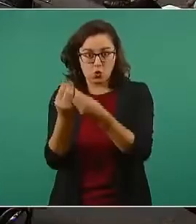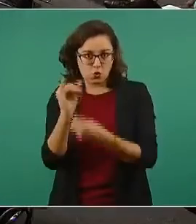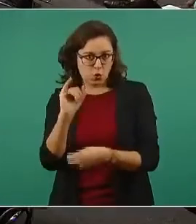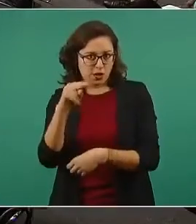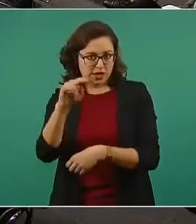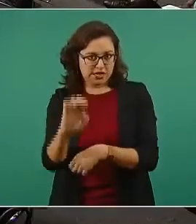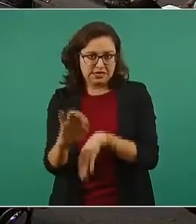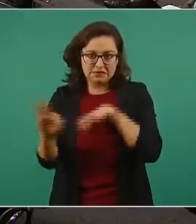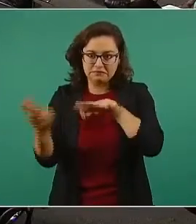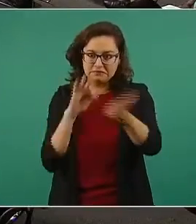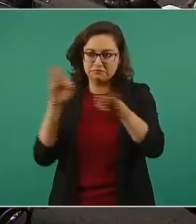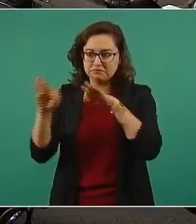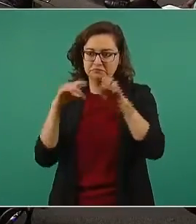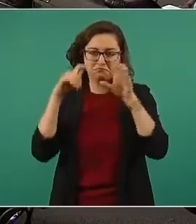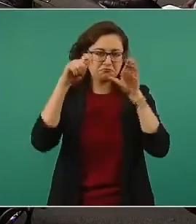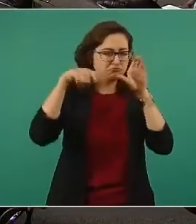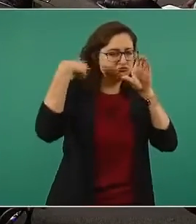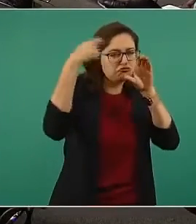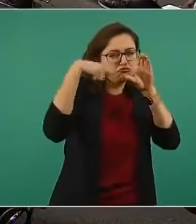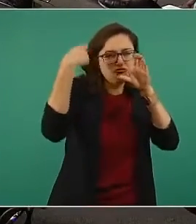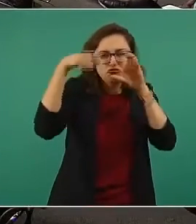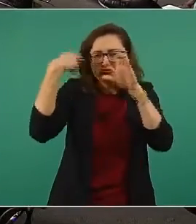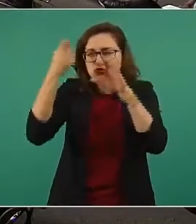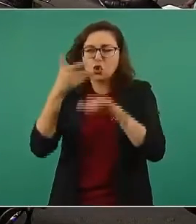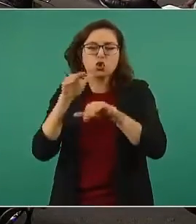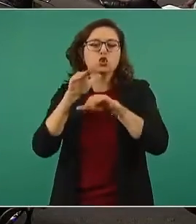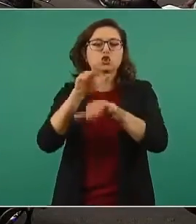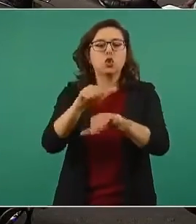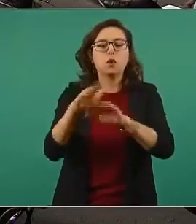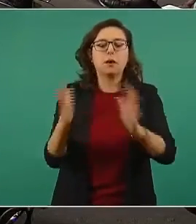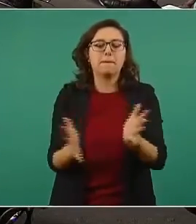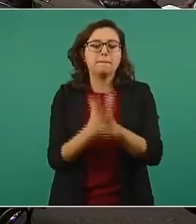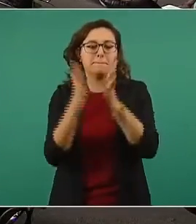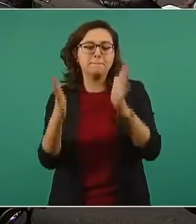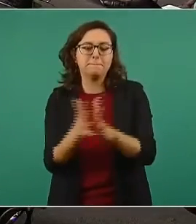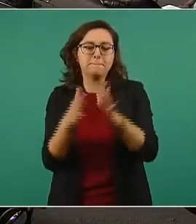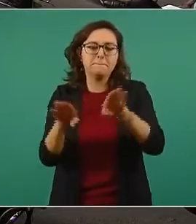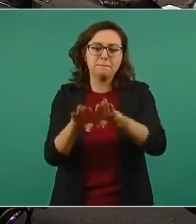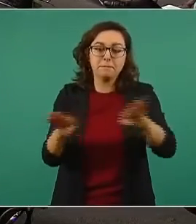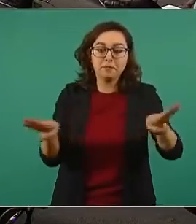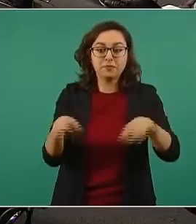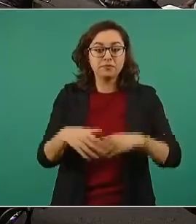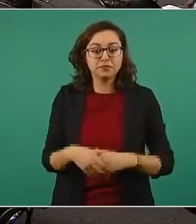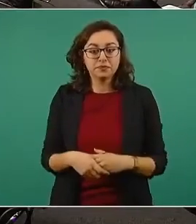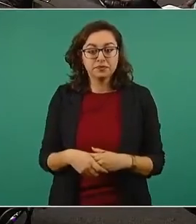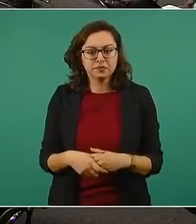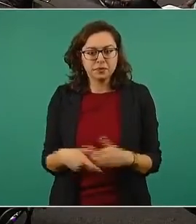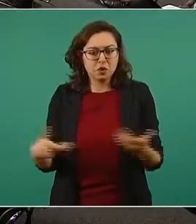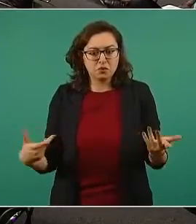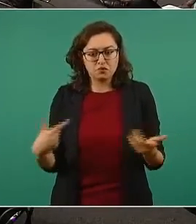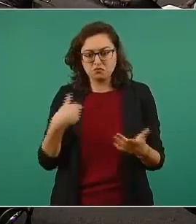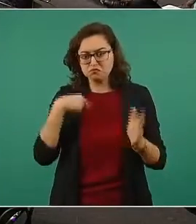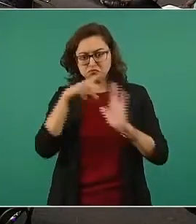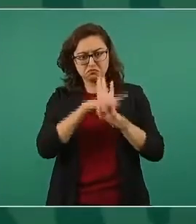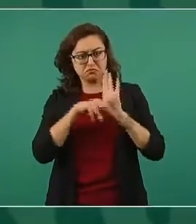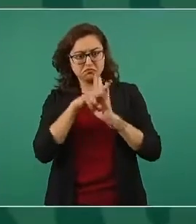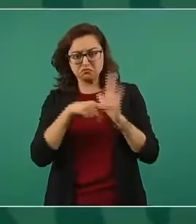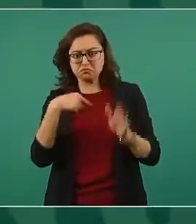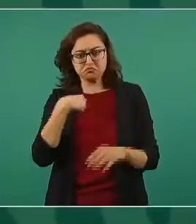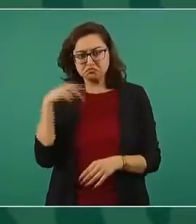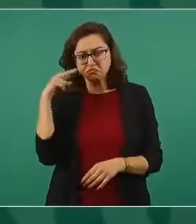sobre democracia y no lo habíamos visto. Yo no lo he visto todavía,